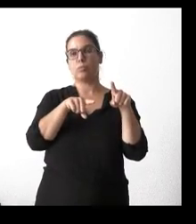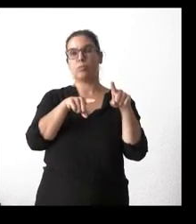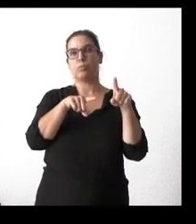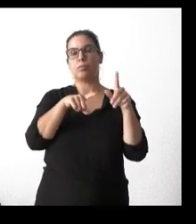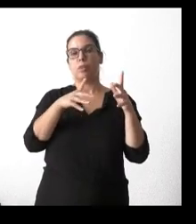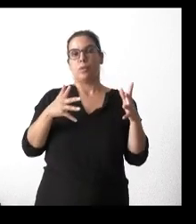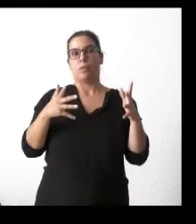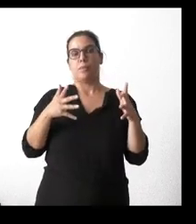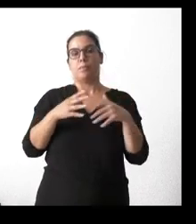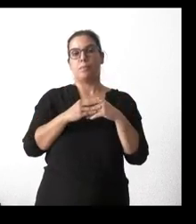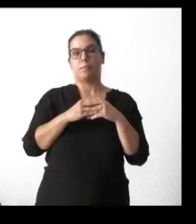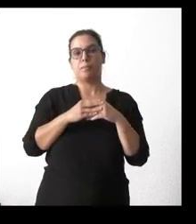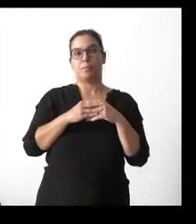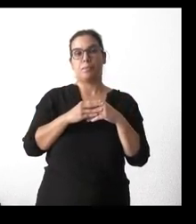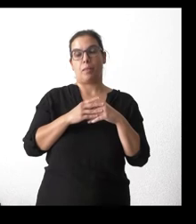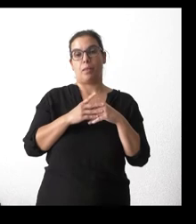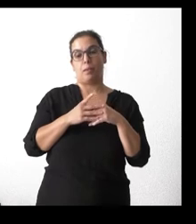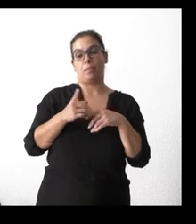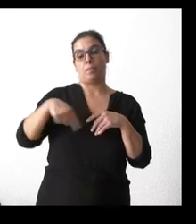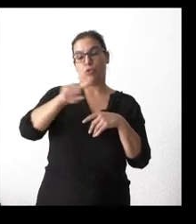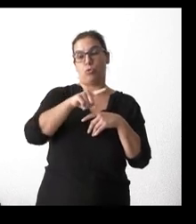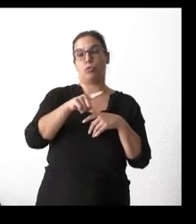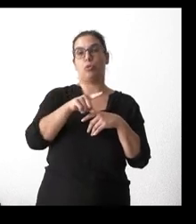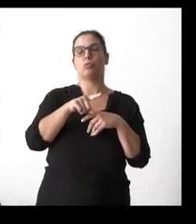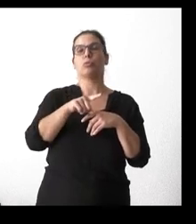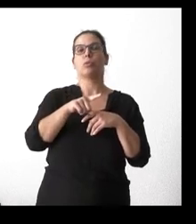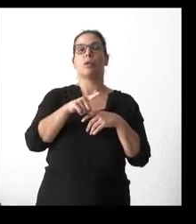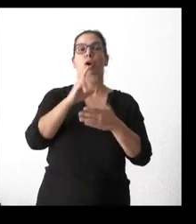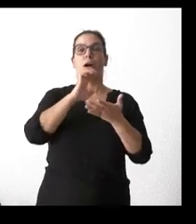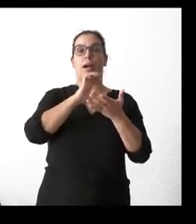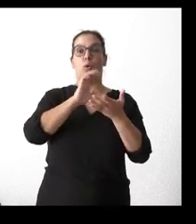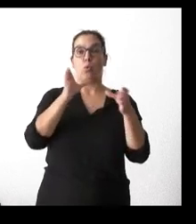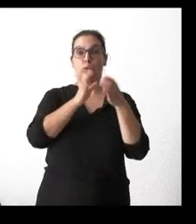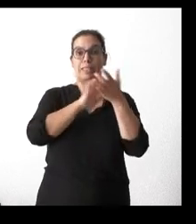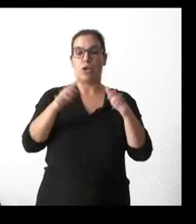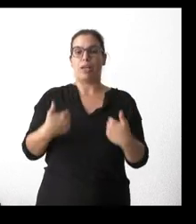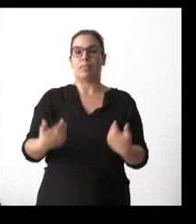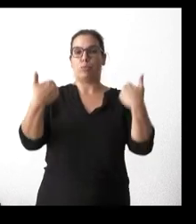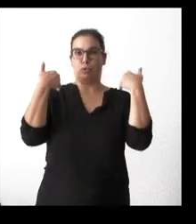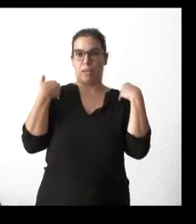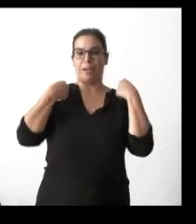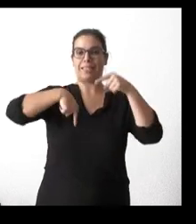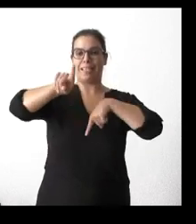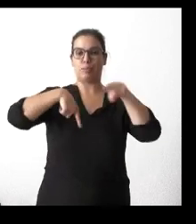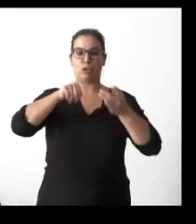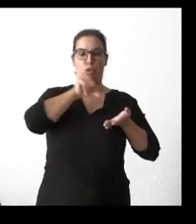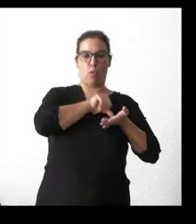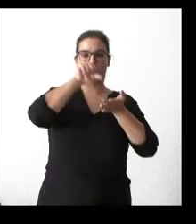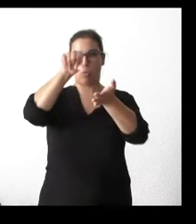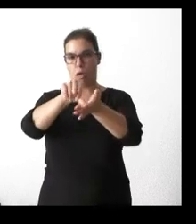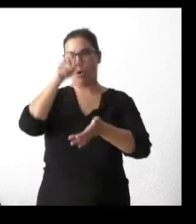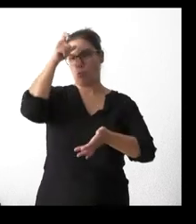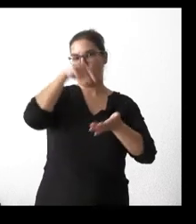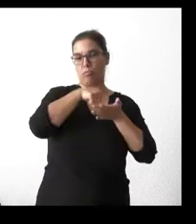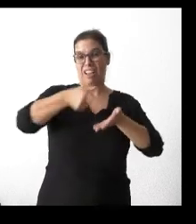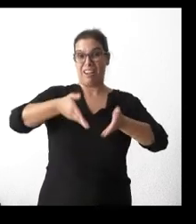dentro como es de su competencia en el ámbito interurbano, como nos comentaba, y admitiendo que efectivamente para paliar el déficit de esas líneas